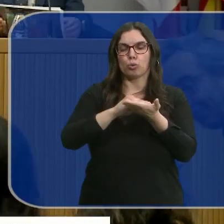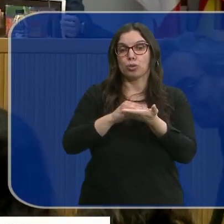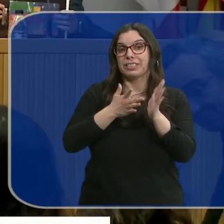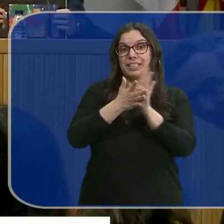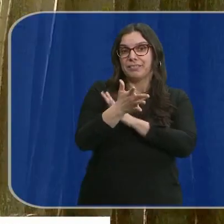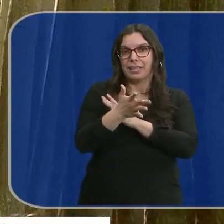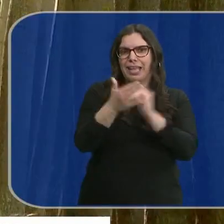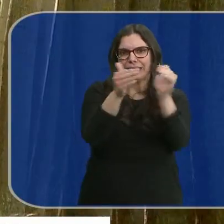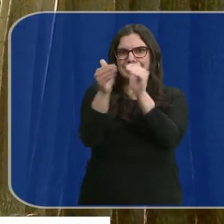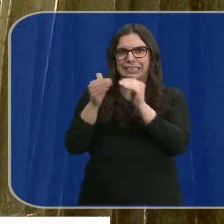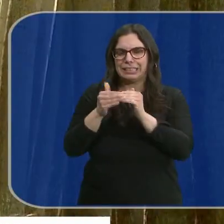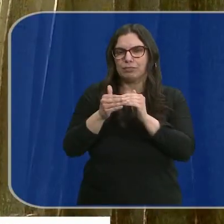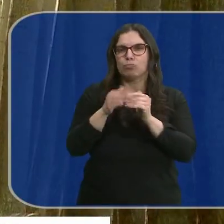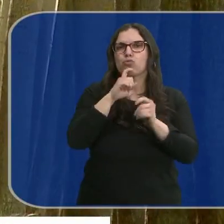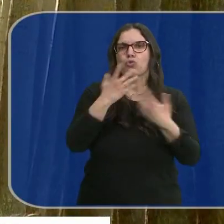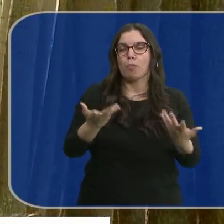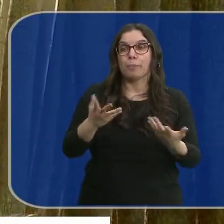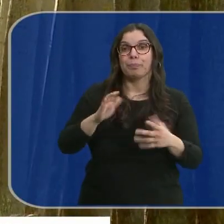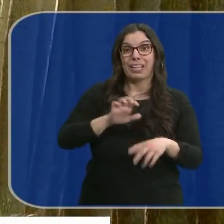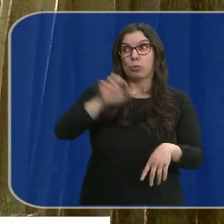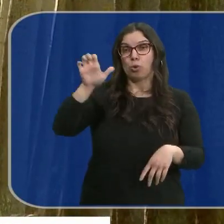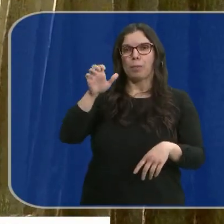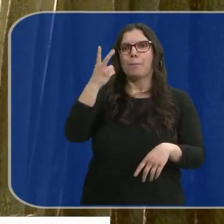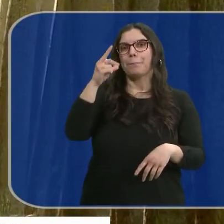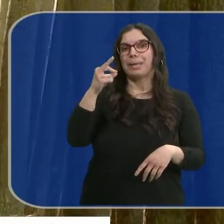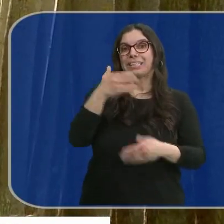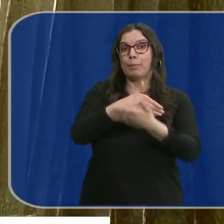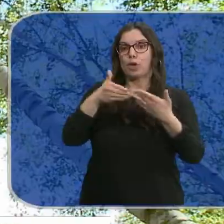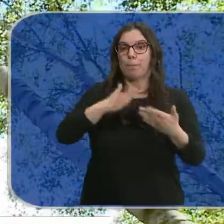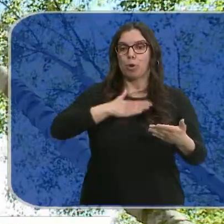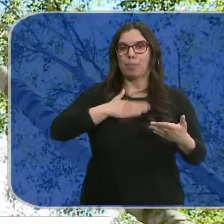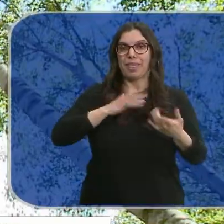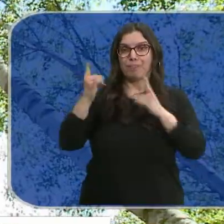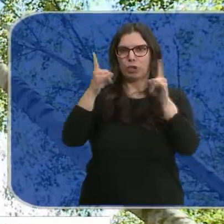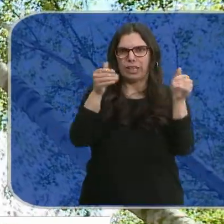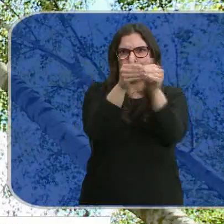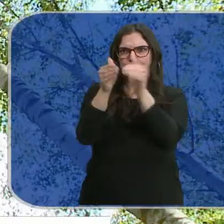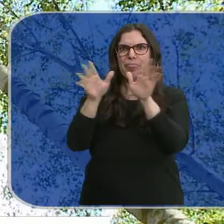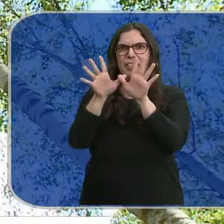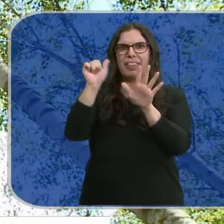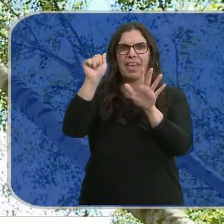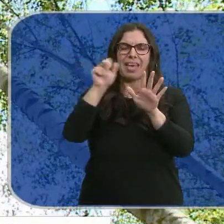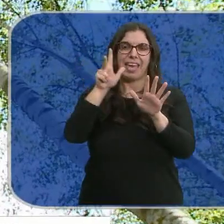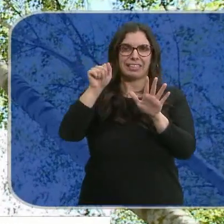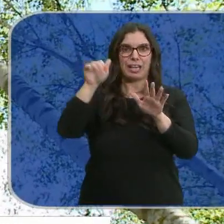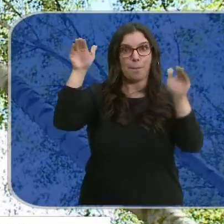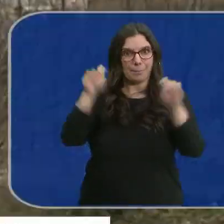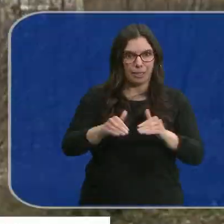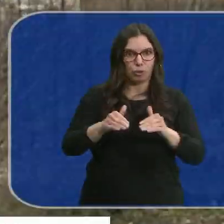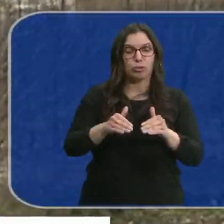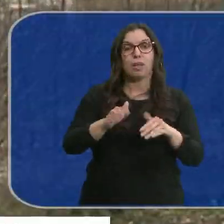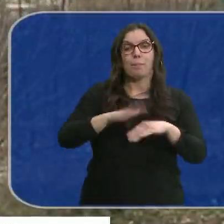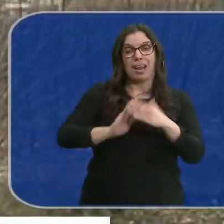las pequeñas explotaciones. En todo el continente hay 20 millones de propiedades forestales que no llegan a las 10 hectáreas. Para que una